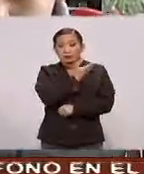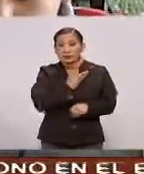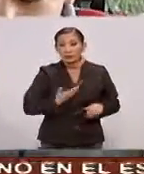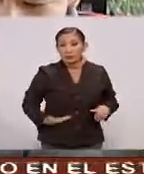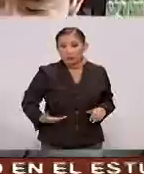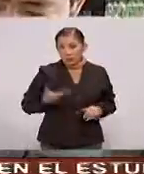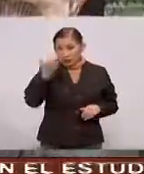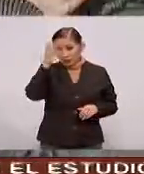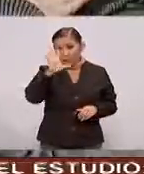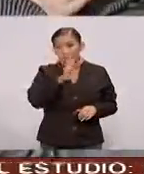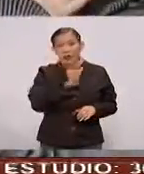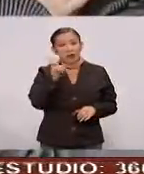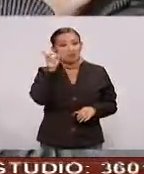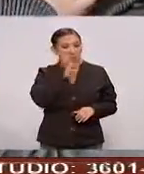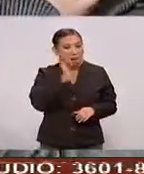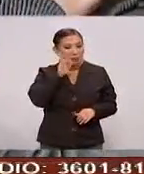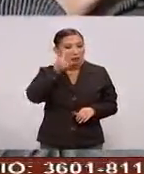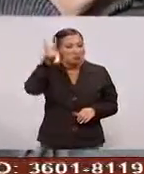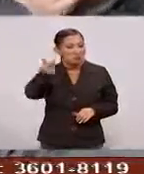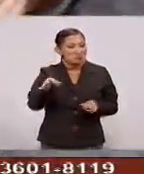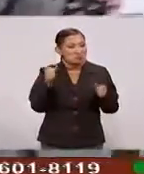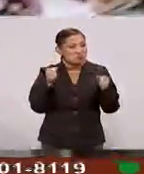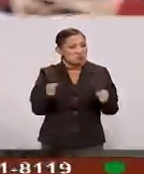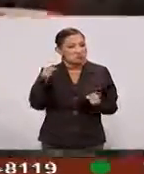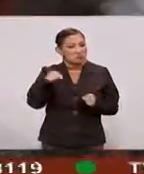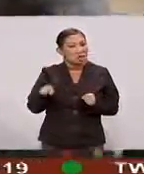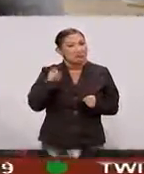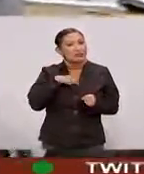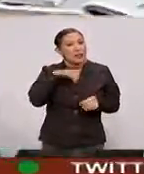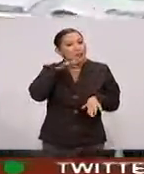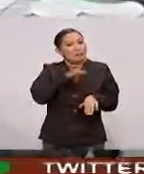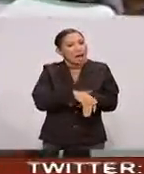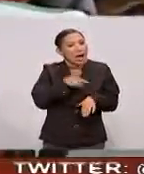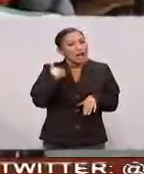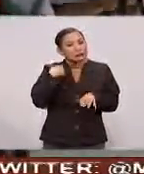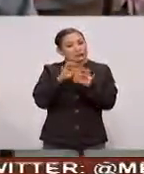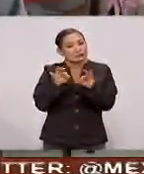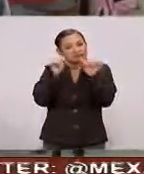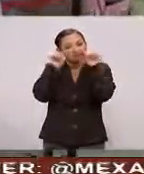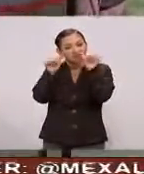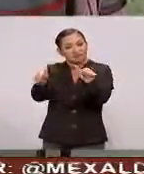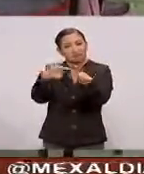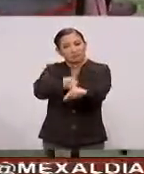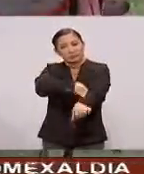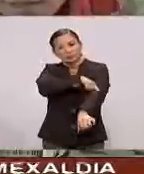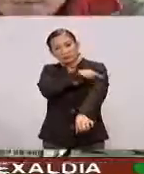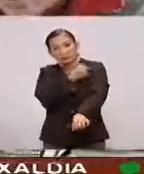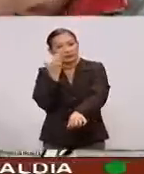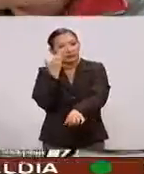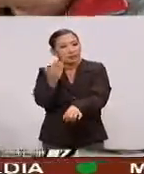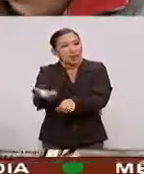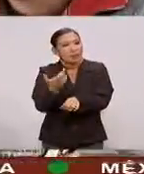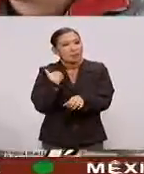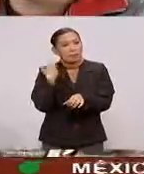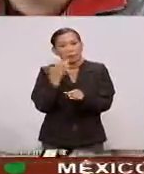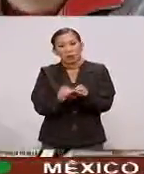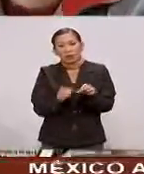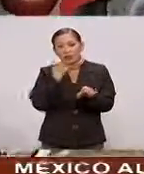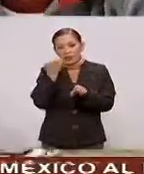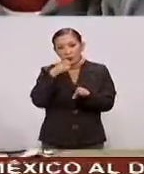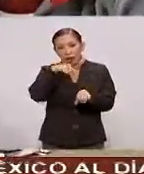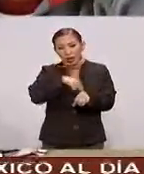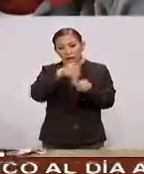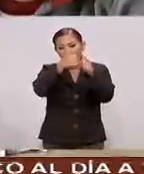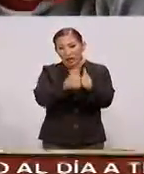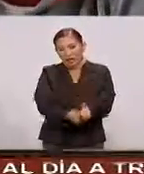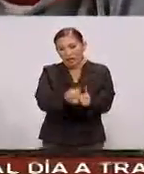Existe evidencia Robusta Que sugiere Una mayor importancia De la duración De la jornada Escolar